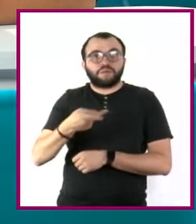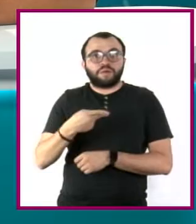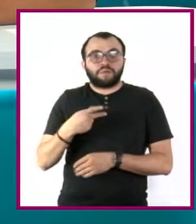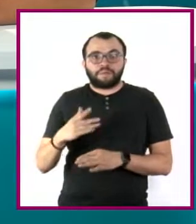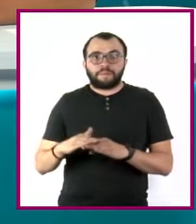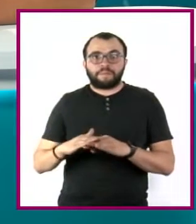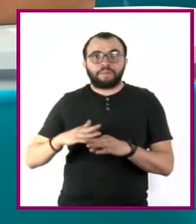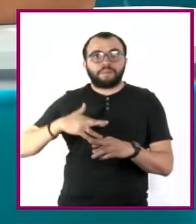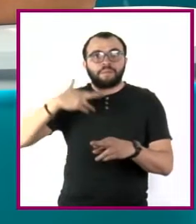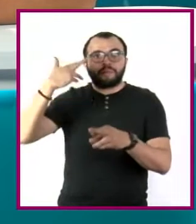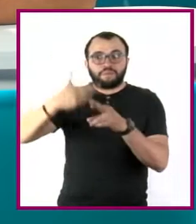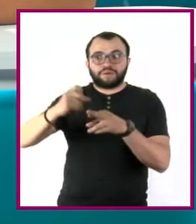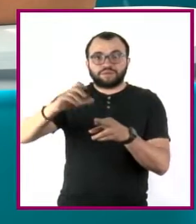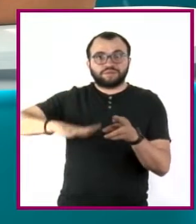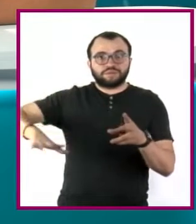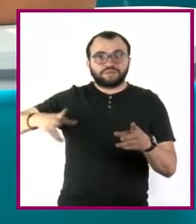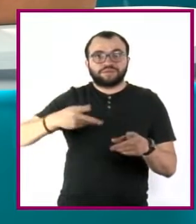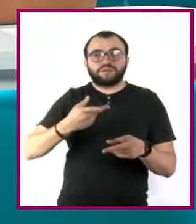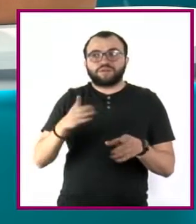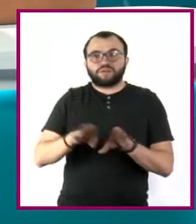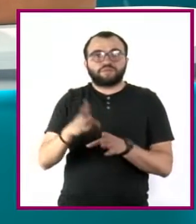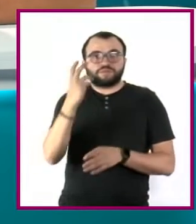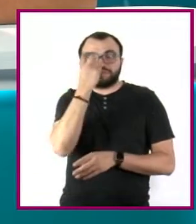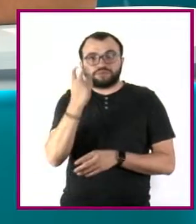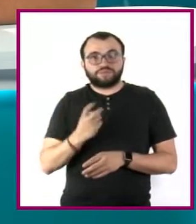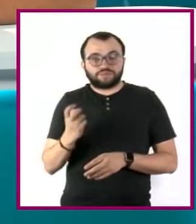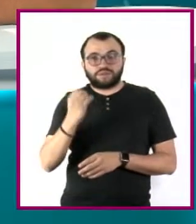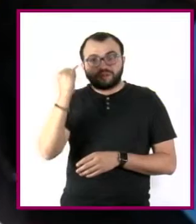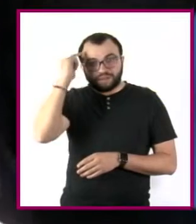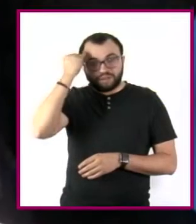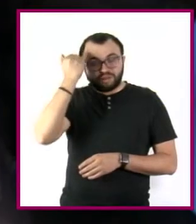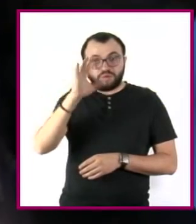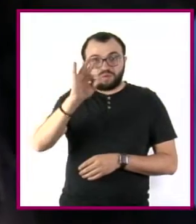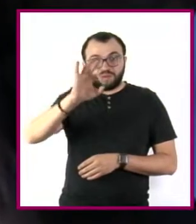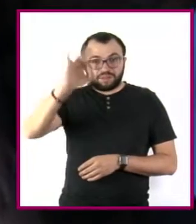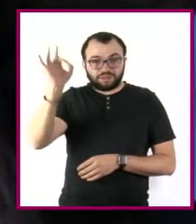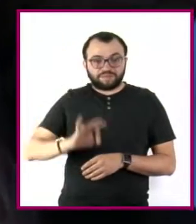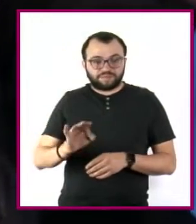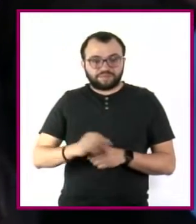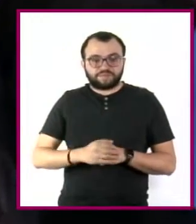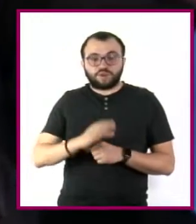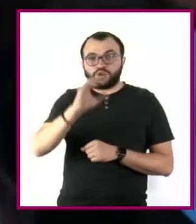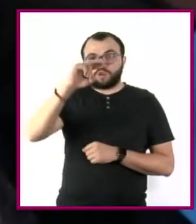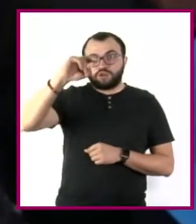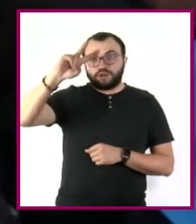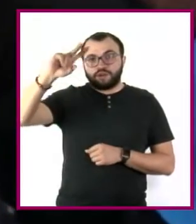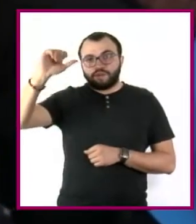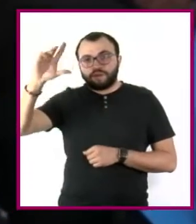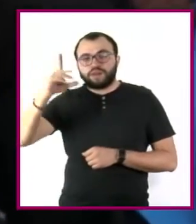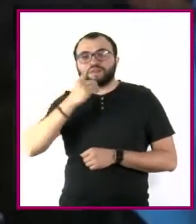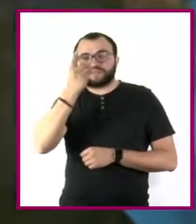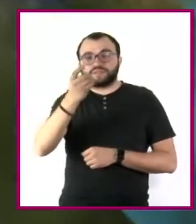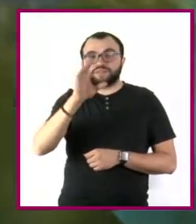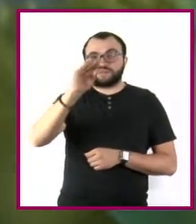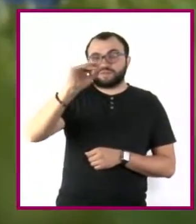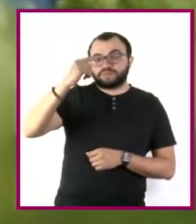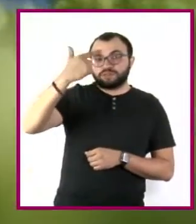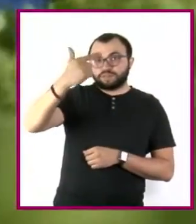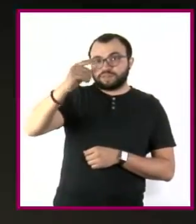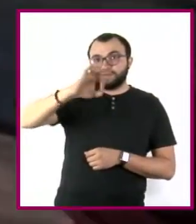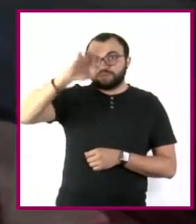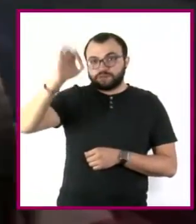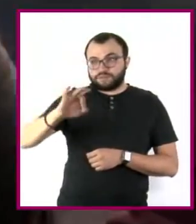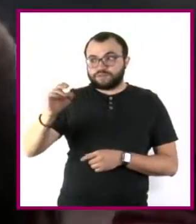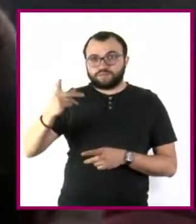extrema entre la población que habla alguna lengua indígena es del 40%. Cifras del Coneval revelan que cerca del 97% de los